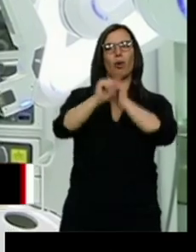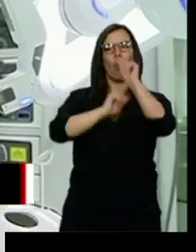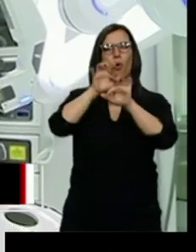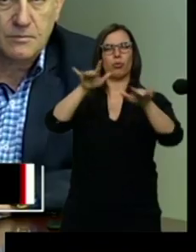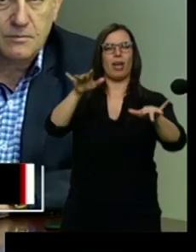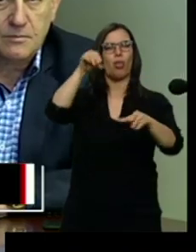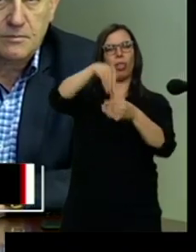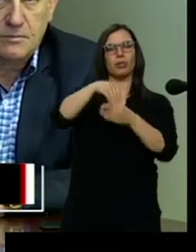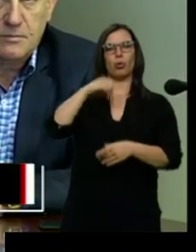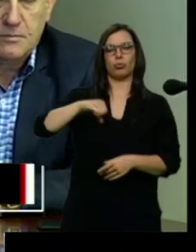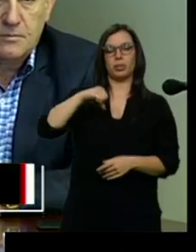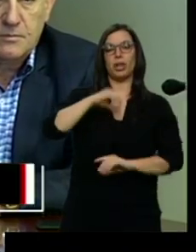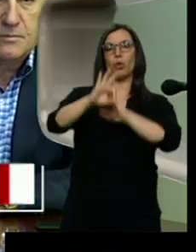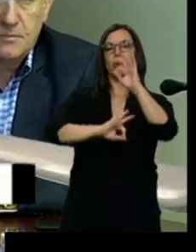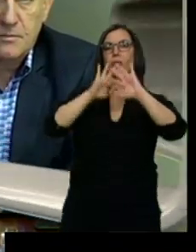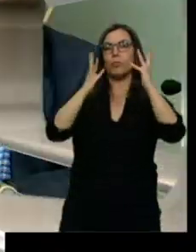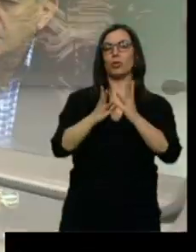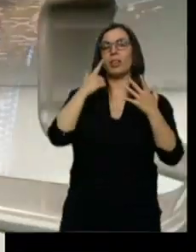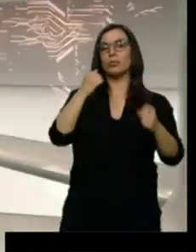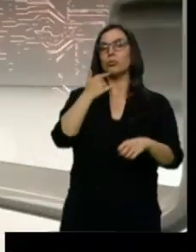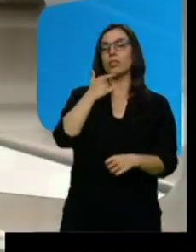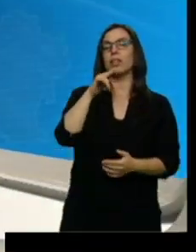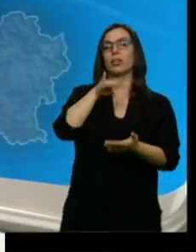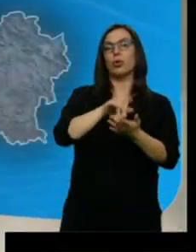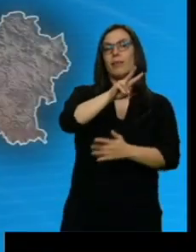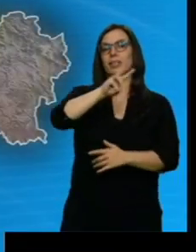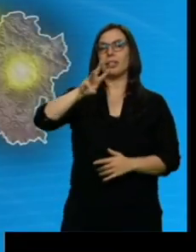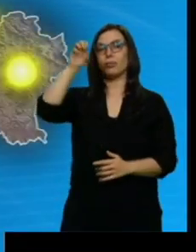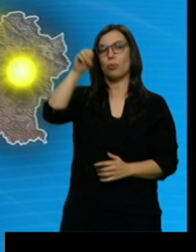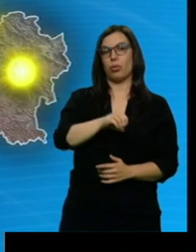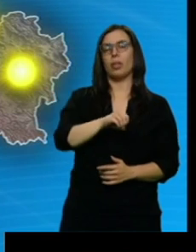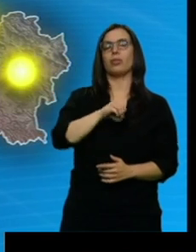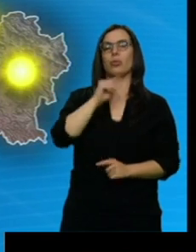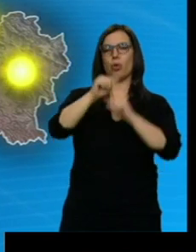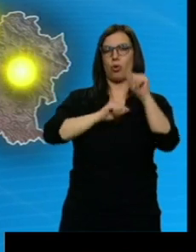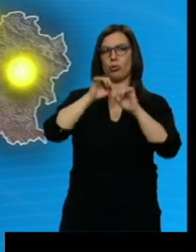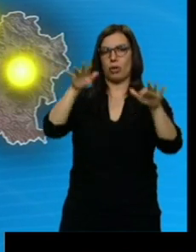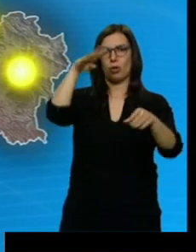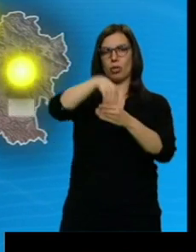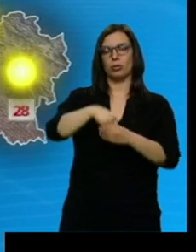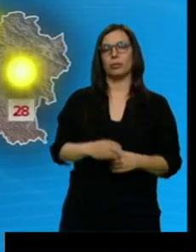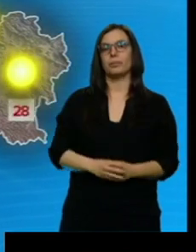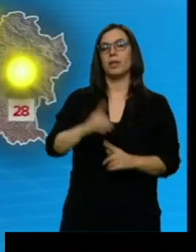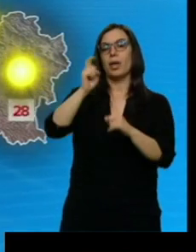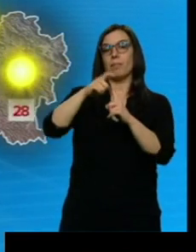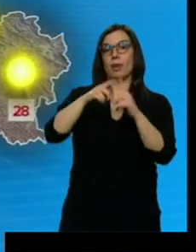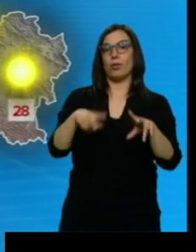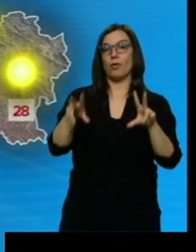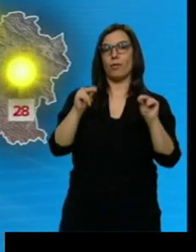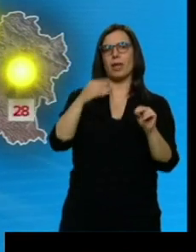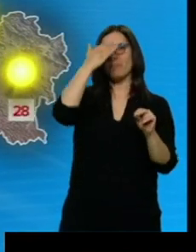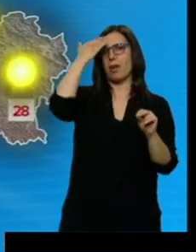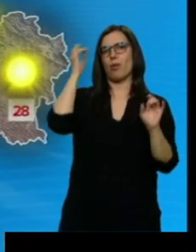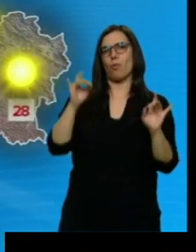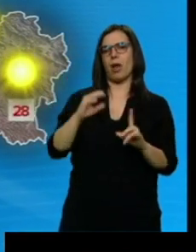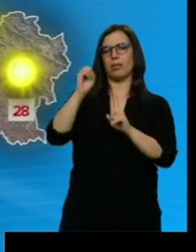Organización Mundial de la Salud los cifra en el 23%. Mayo se despide con temperaturas veraniegas. Las máximas van a superar los 30